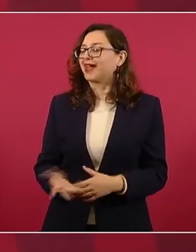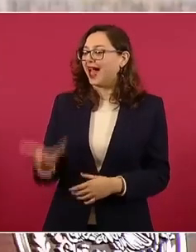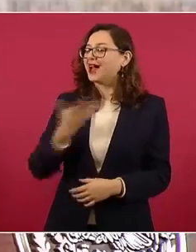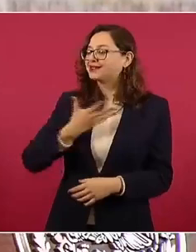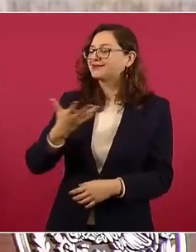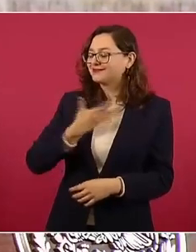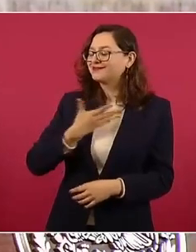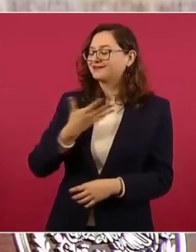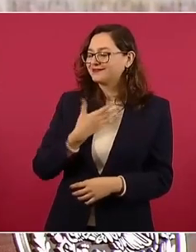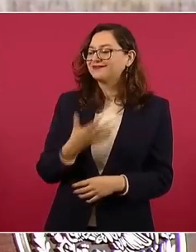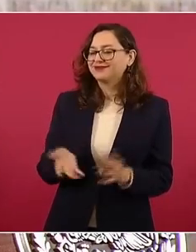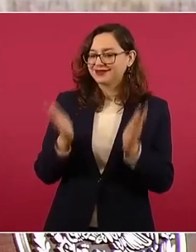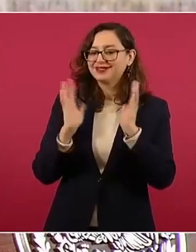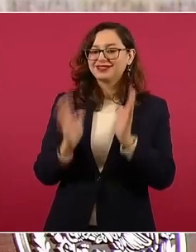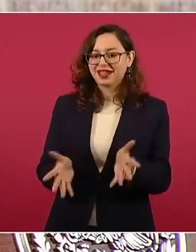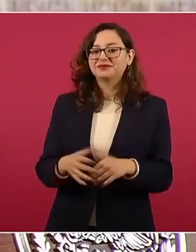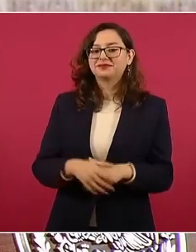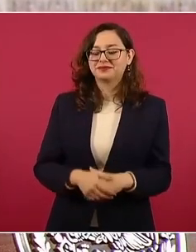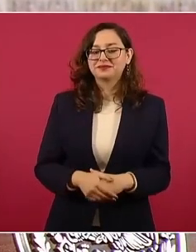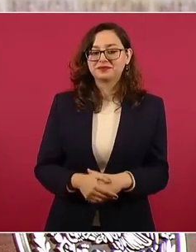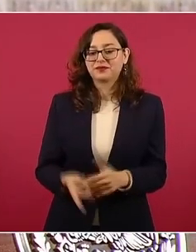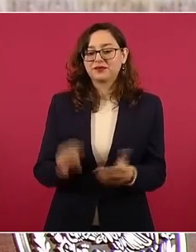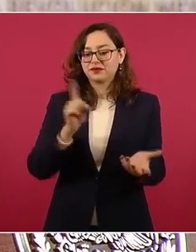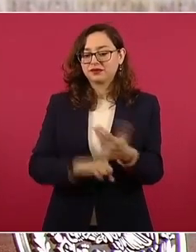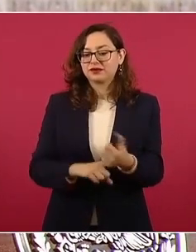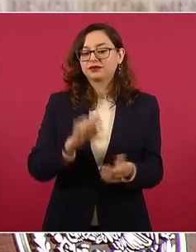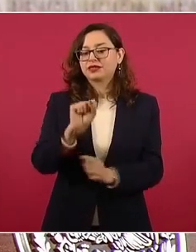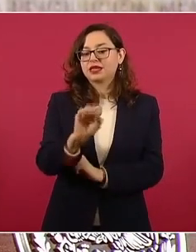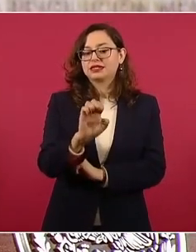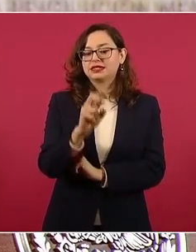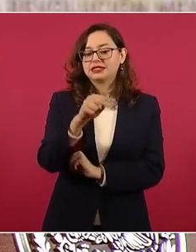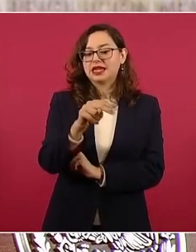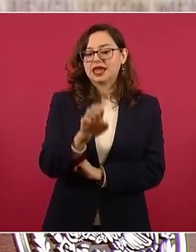a la Secretaría de Energía.